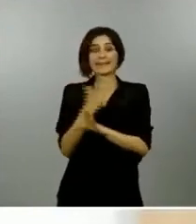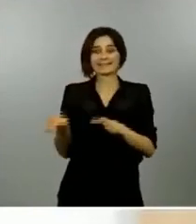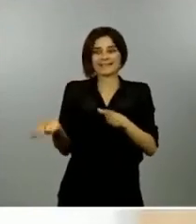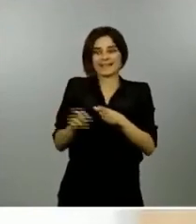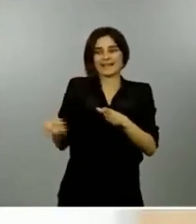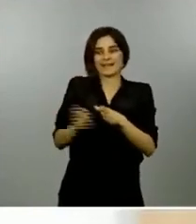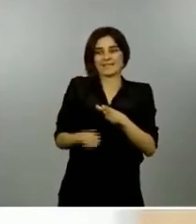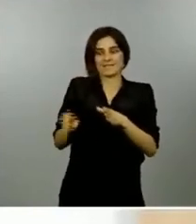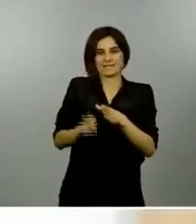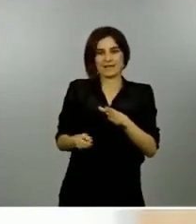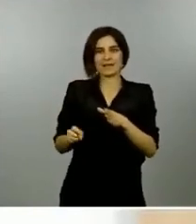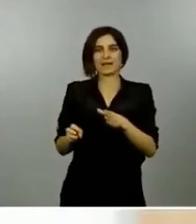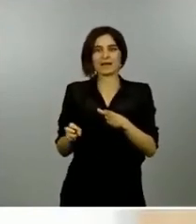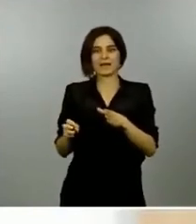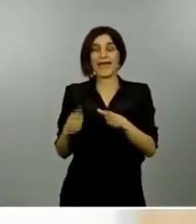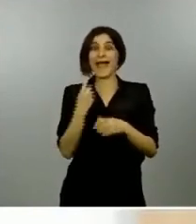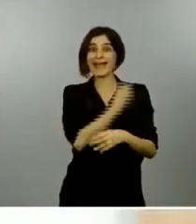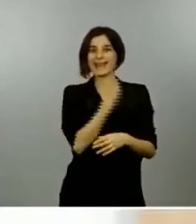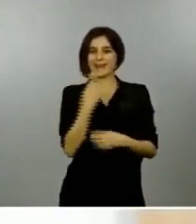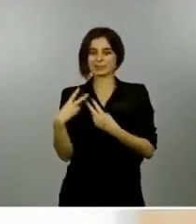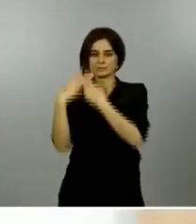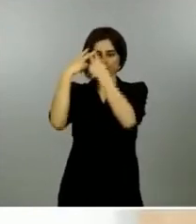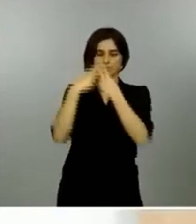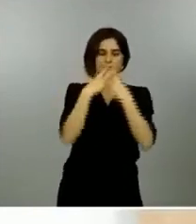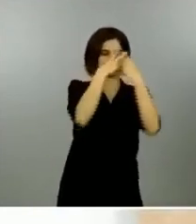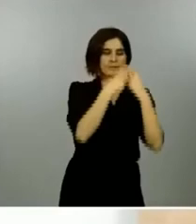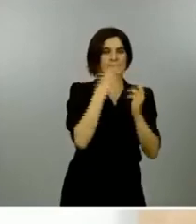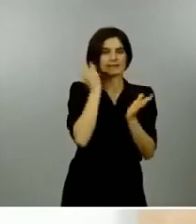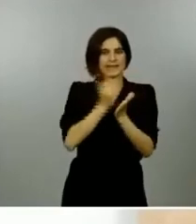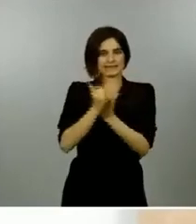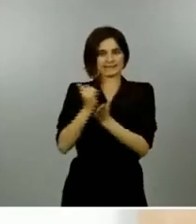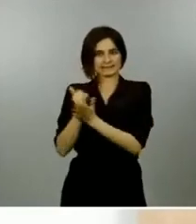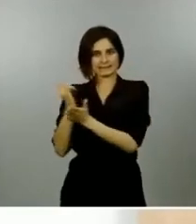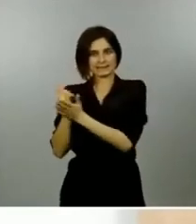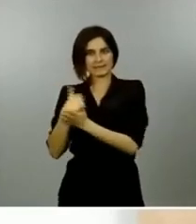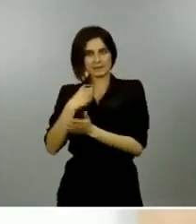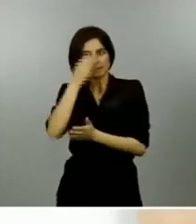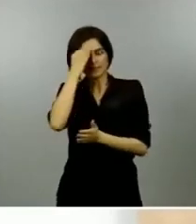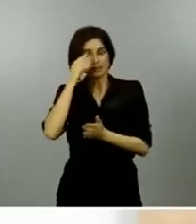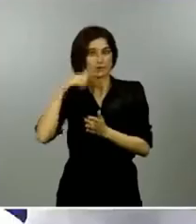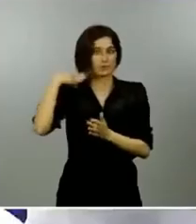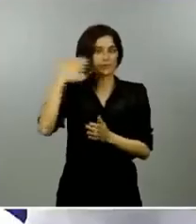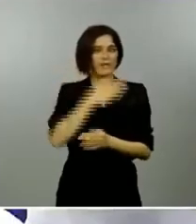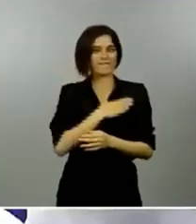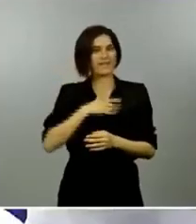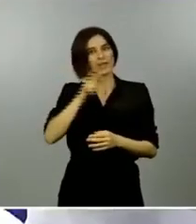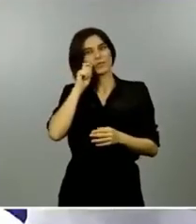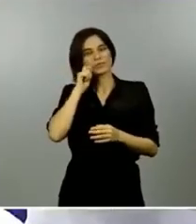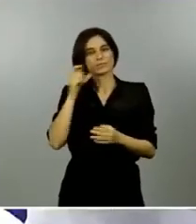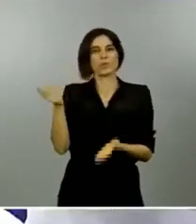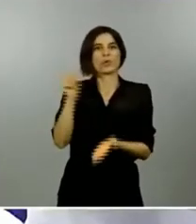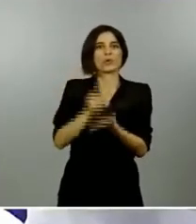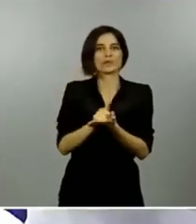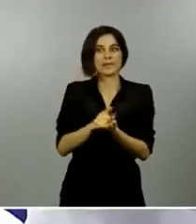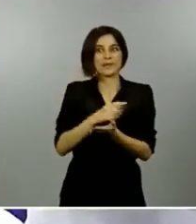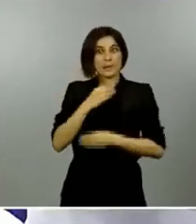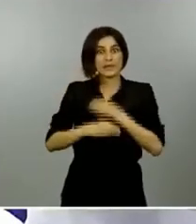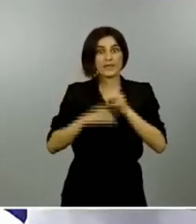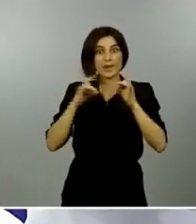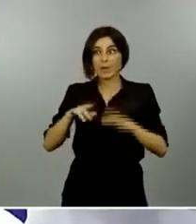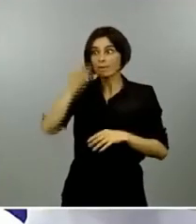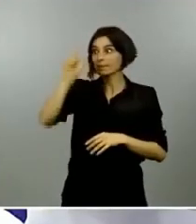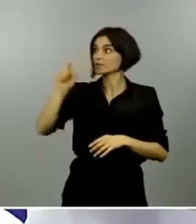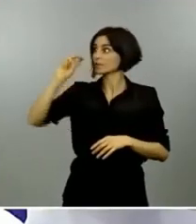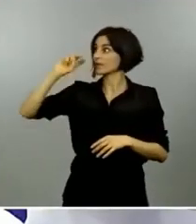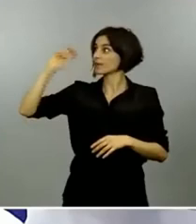que entra se están hablando a nivel europeo de esta posibilidad y por último aerolíneas como Lufthansa han anunciado que volarán a